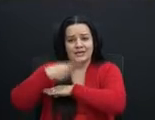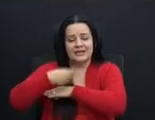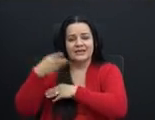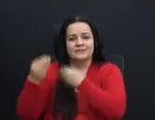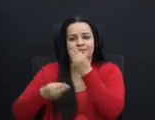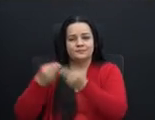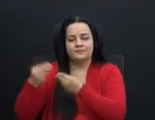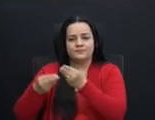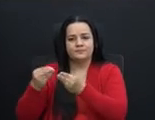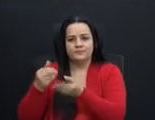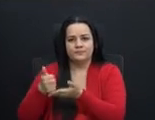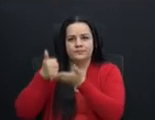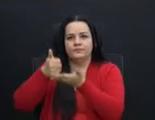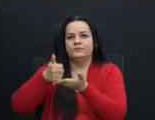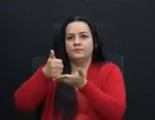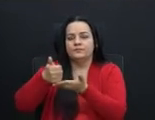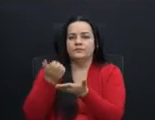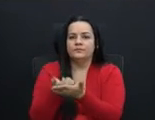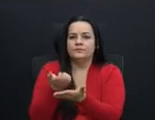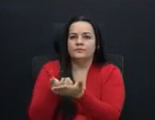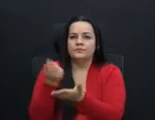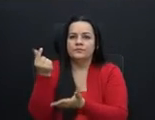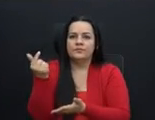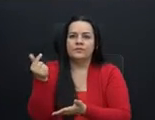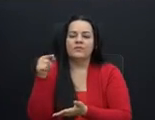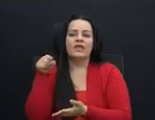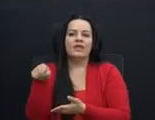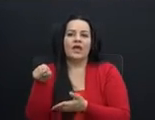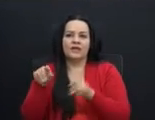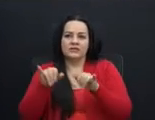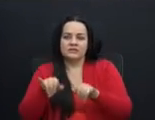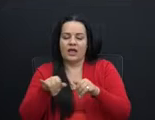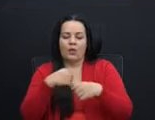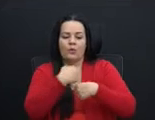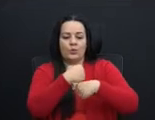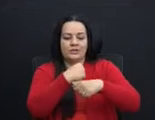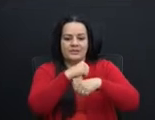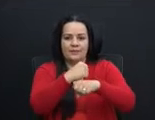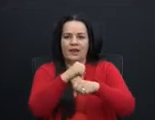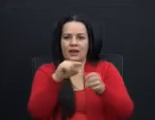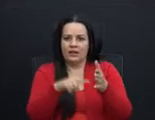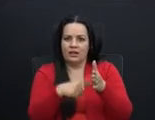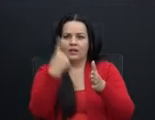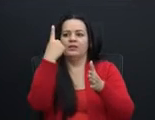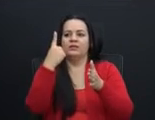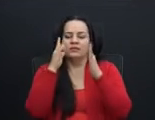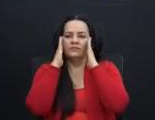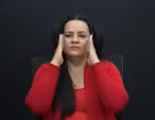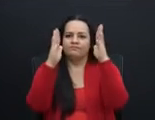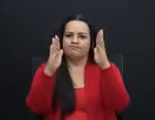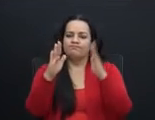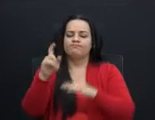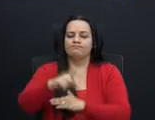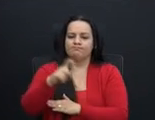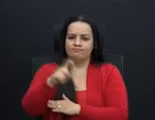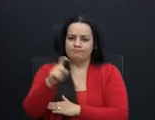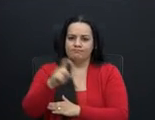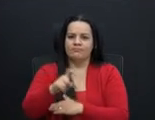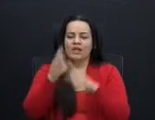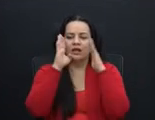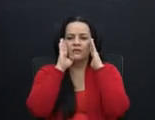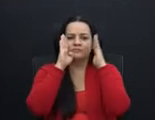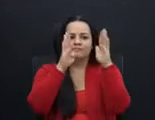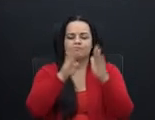asistir económicamente. Y ahí han estado las municipalidades de inmediato, cubriendo las necesidades, cubriendo